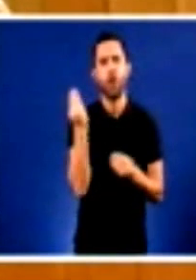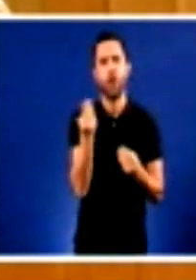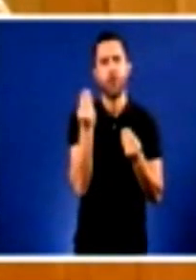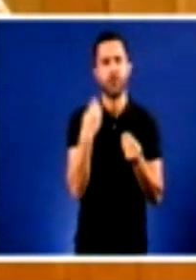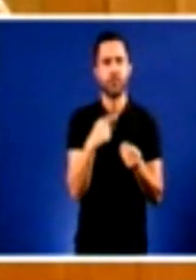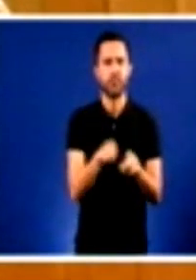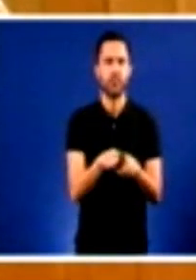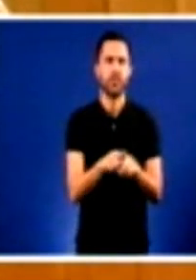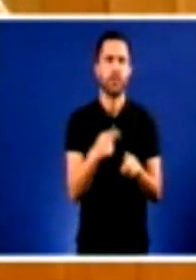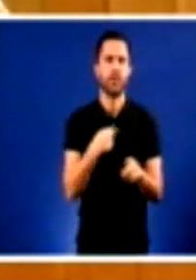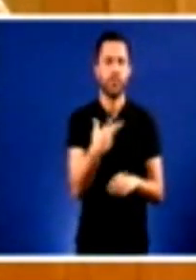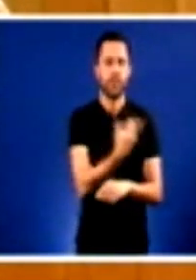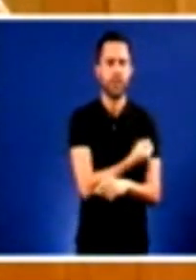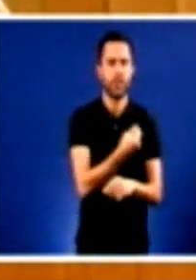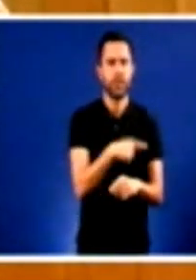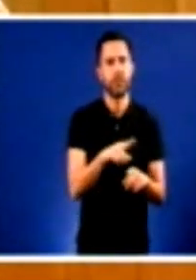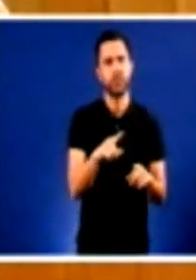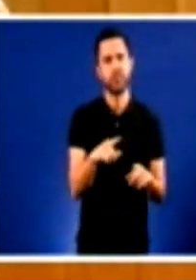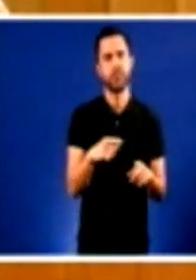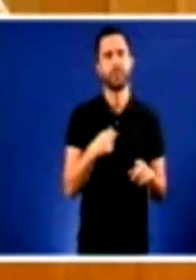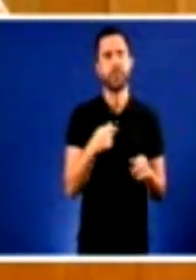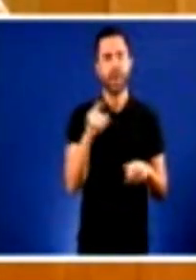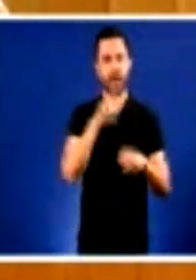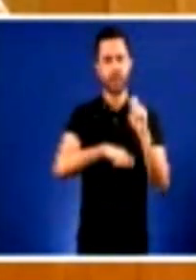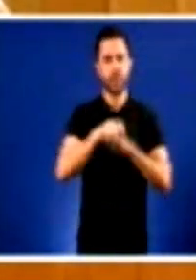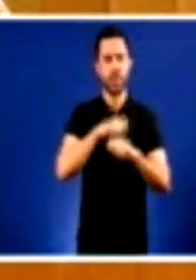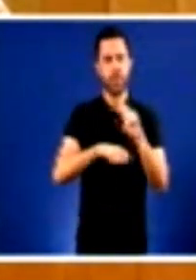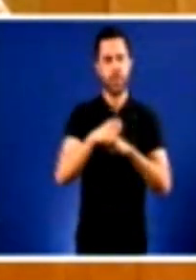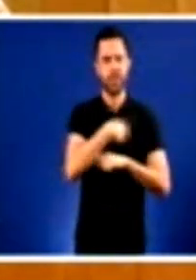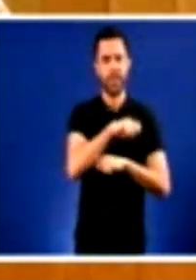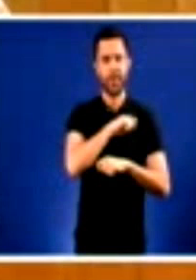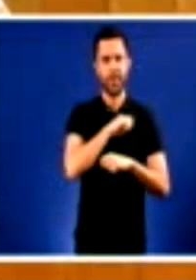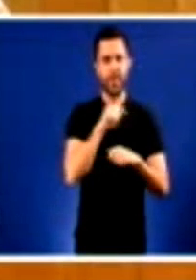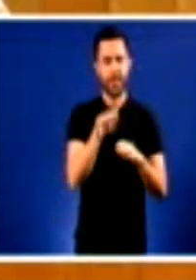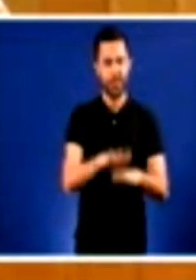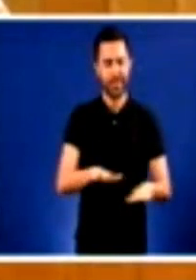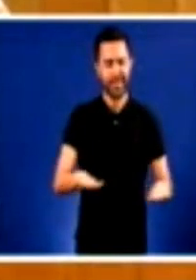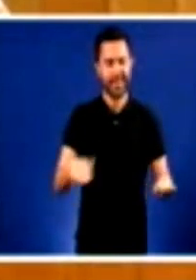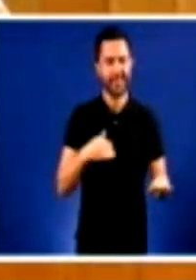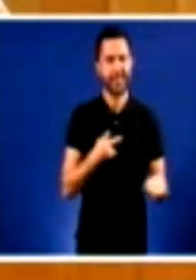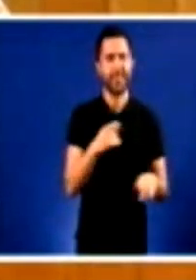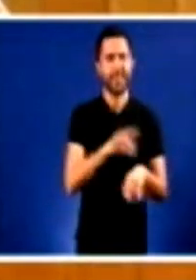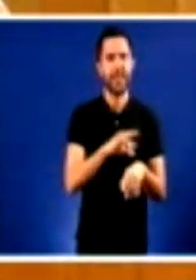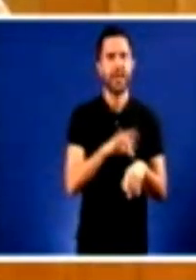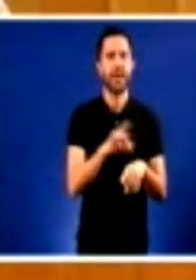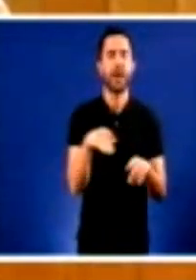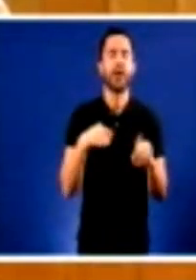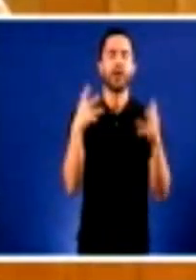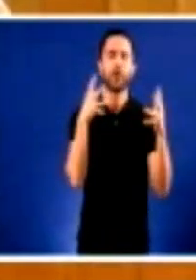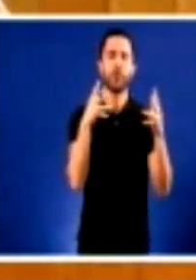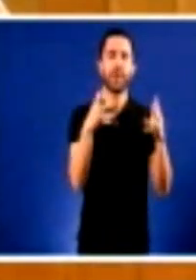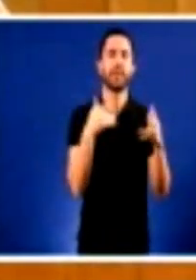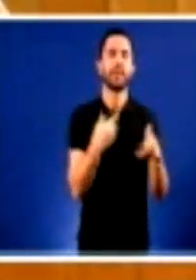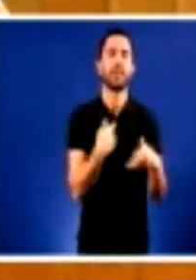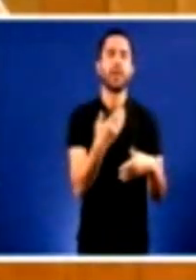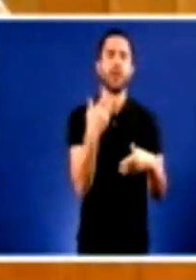A Asociación Española de Pediatría recomenda a vacinación a partir dos dos meses de idade. Esta vacina